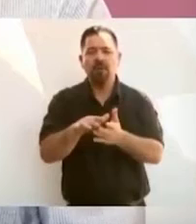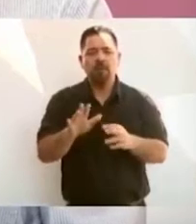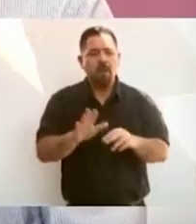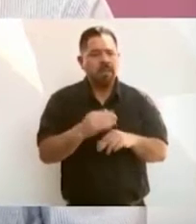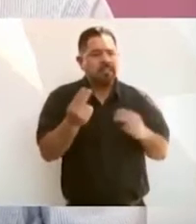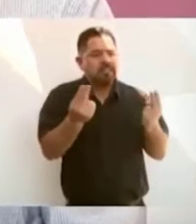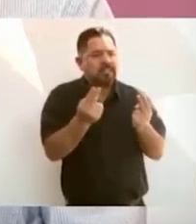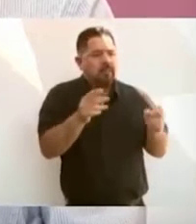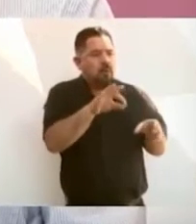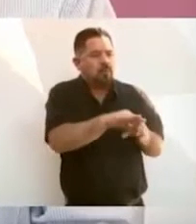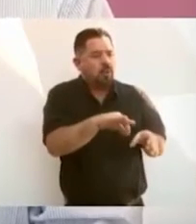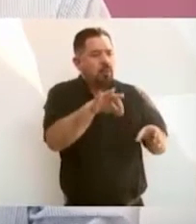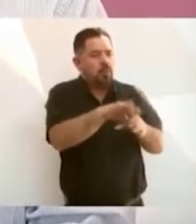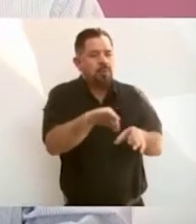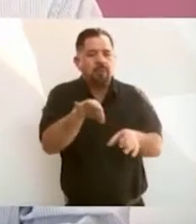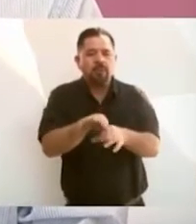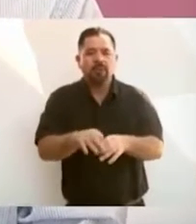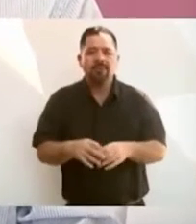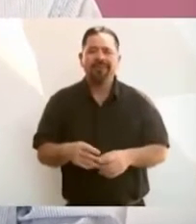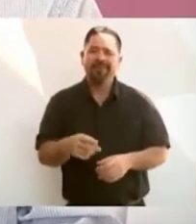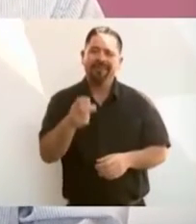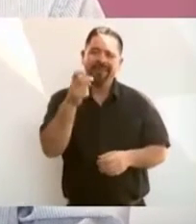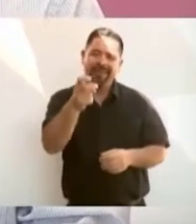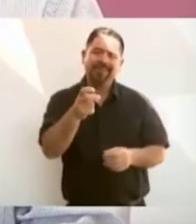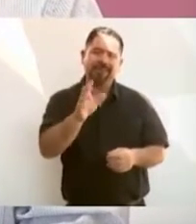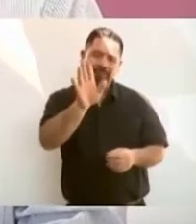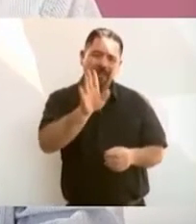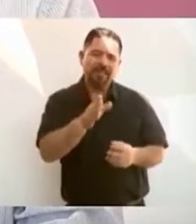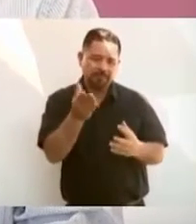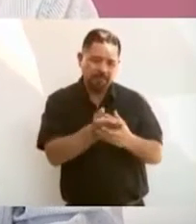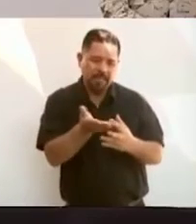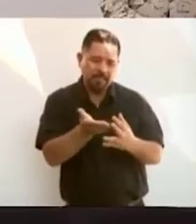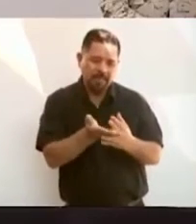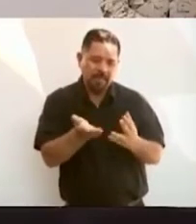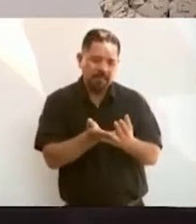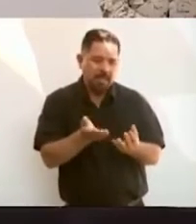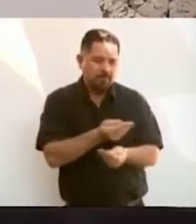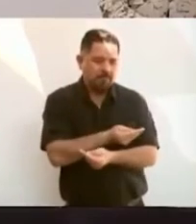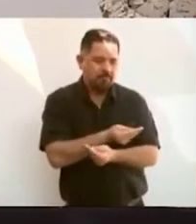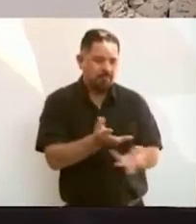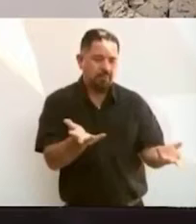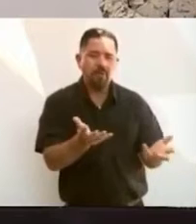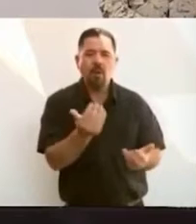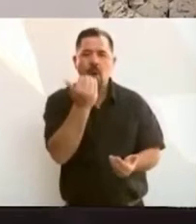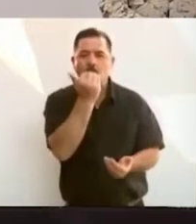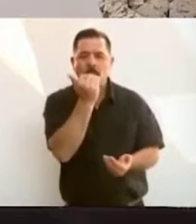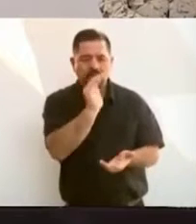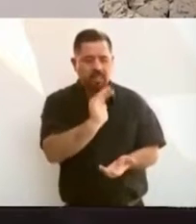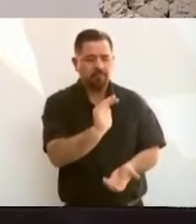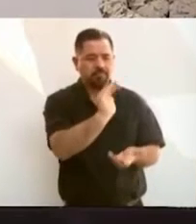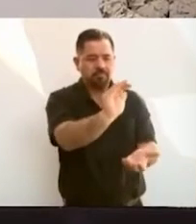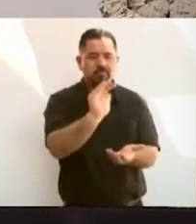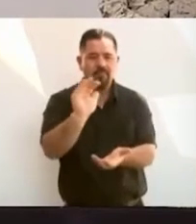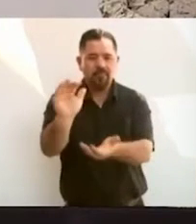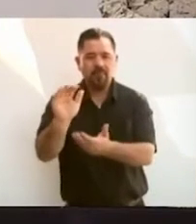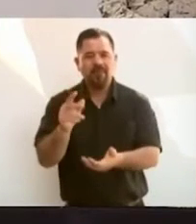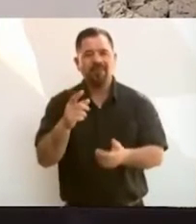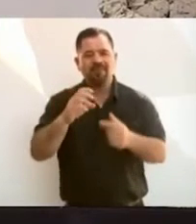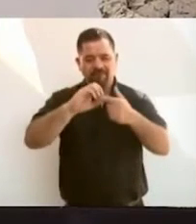los votos. Era cuando se repartía despensas, frijol con gorgojo